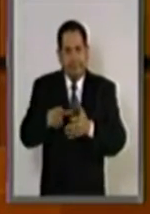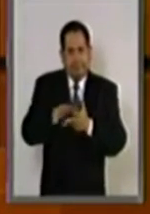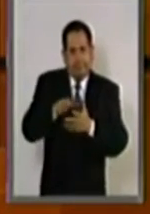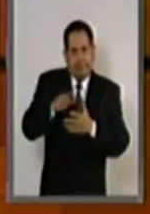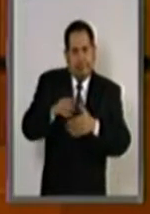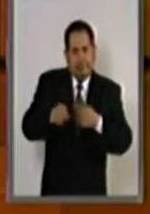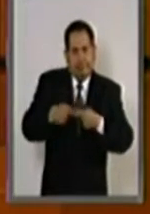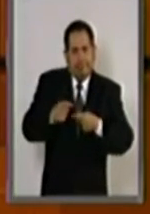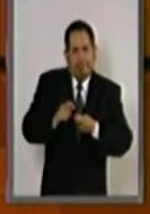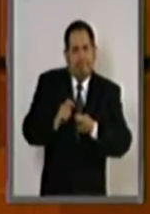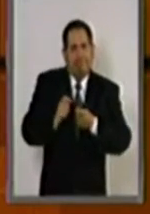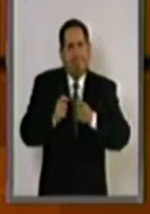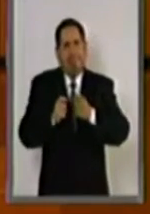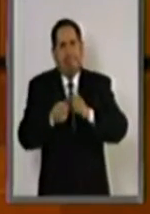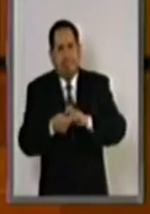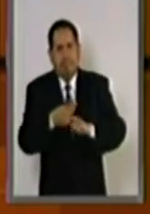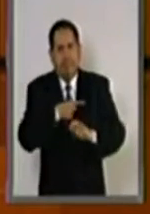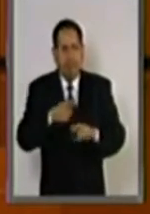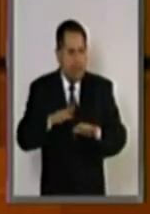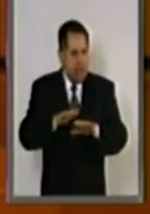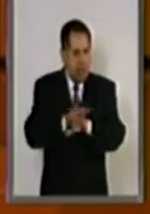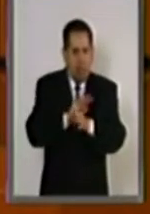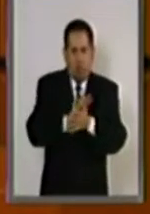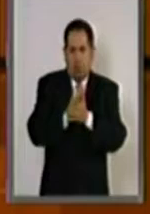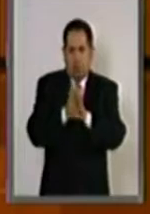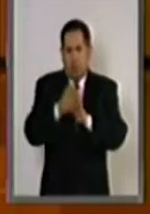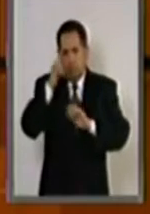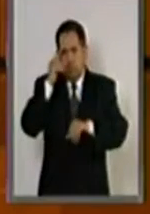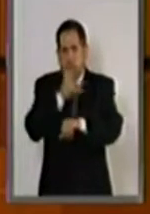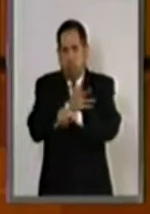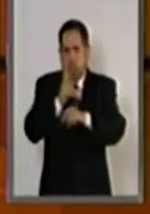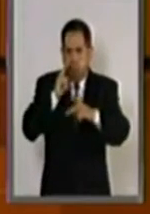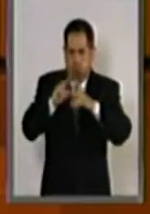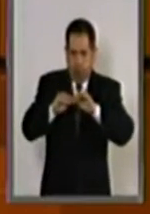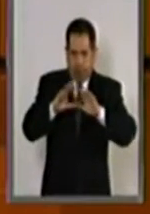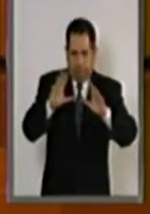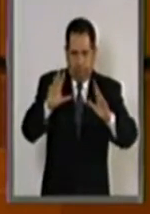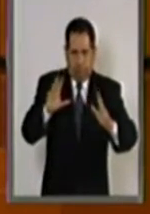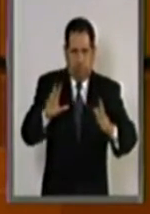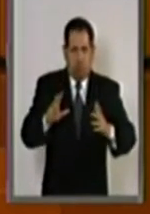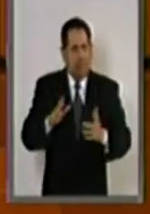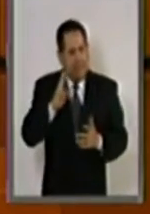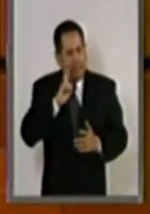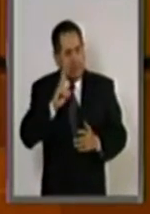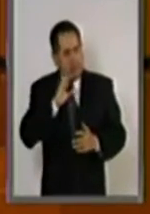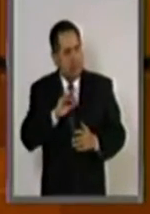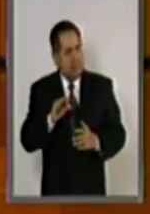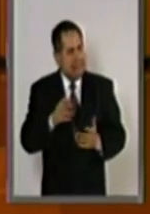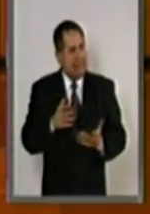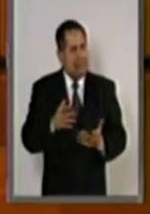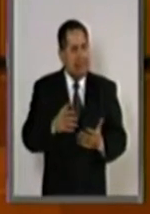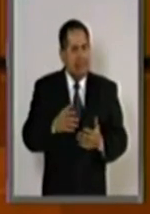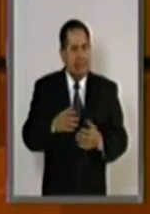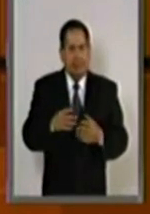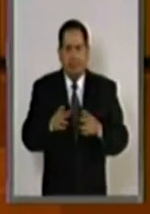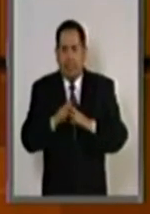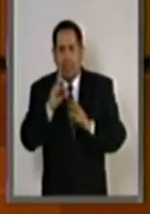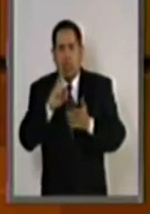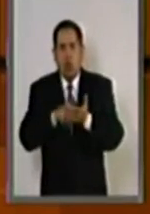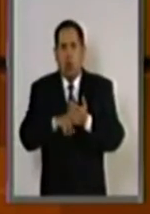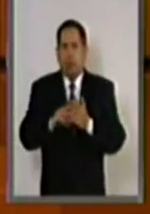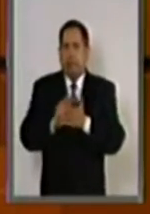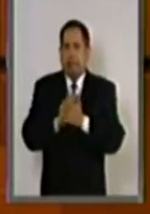generaría cambios para la transparencia y rendición de cuentas, tratando de limitar el arreglo institucional